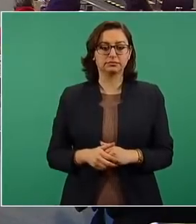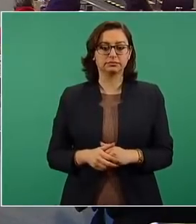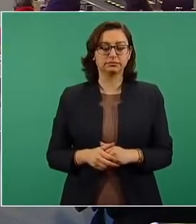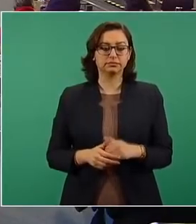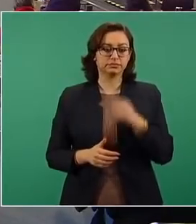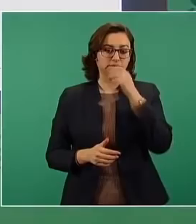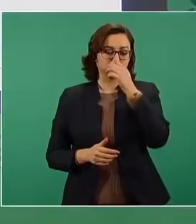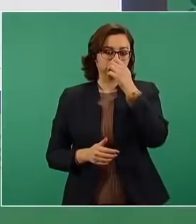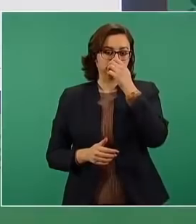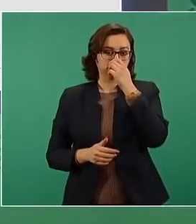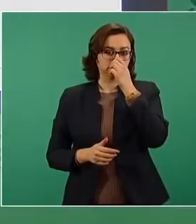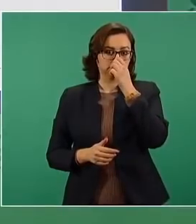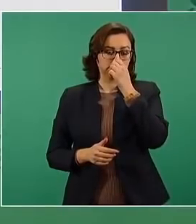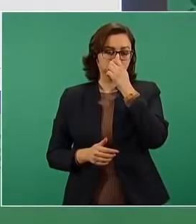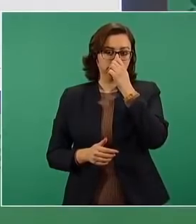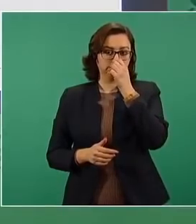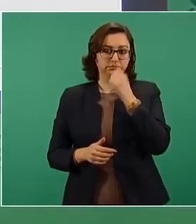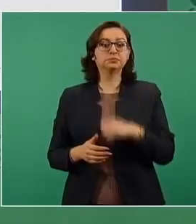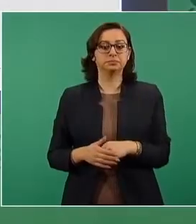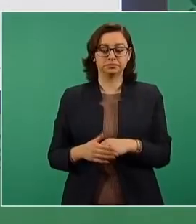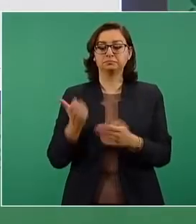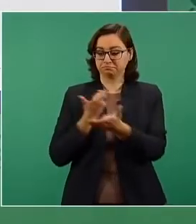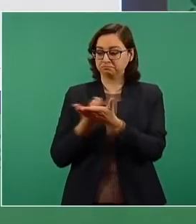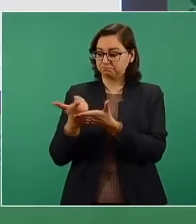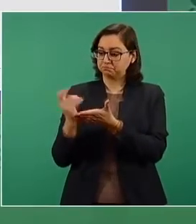Ah, qué bien, 51 por ciento.